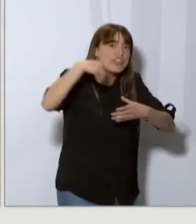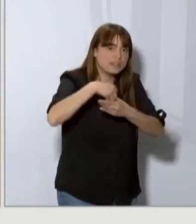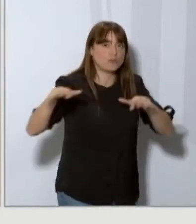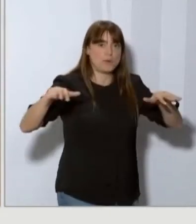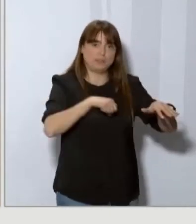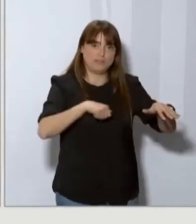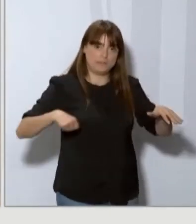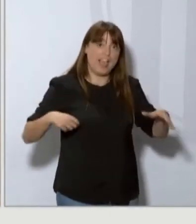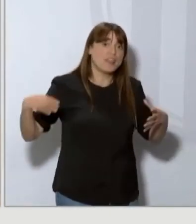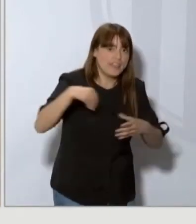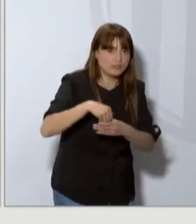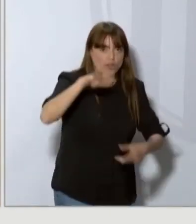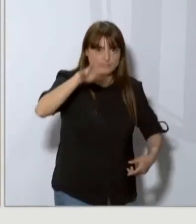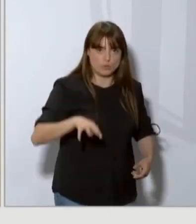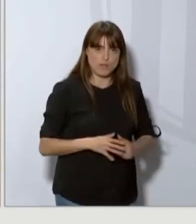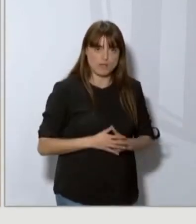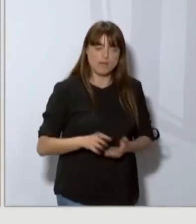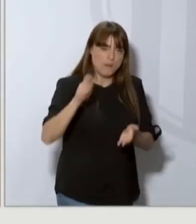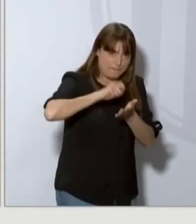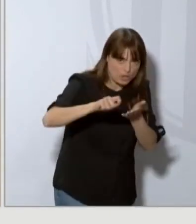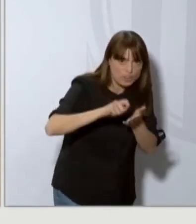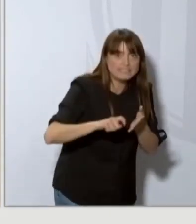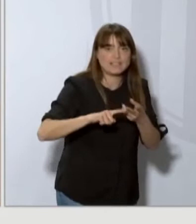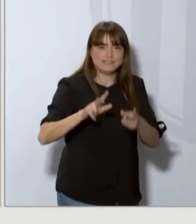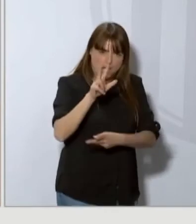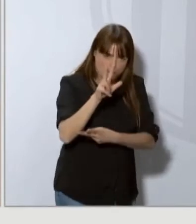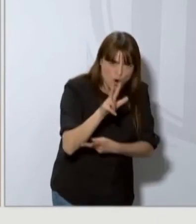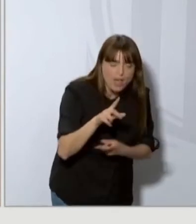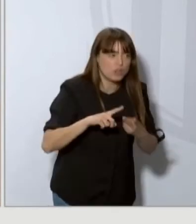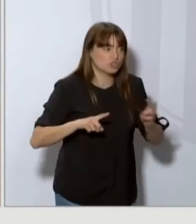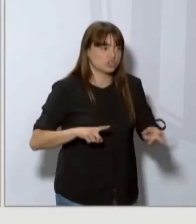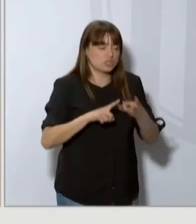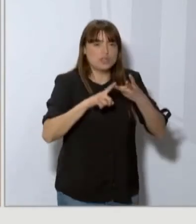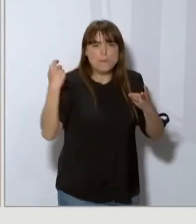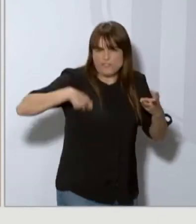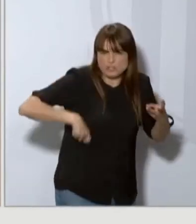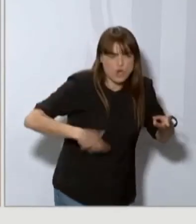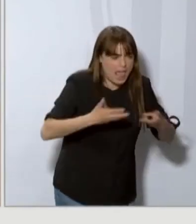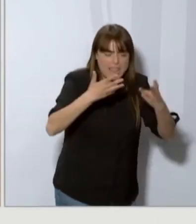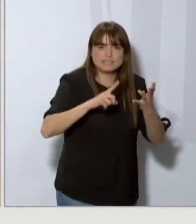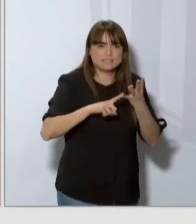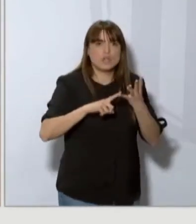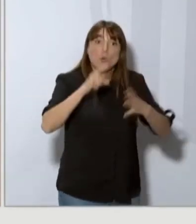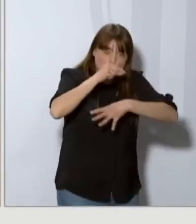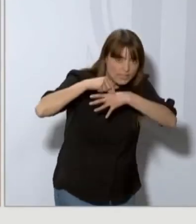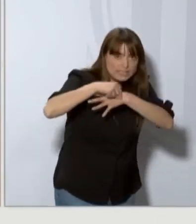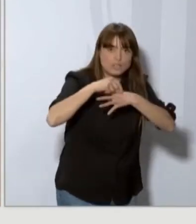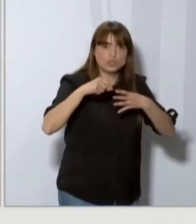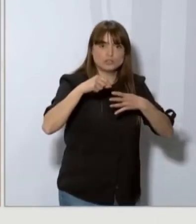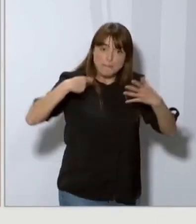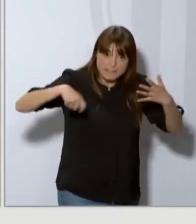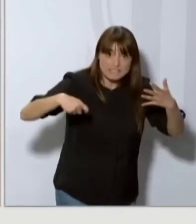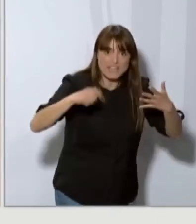en Cataluña, periodistas, profesionales, abogados, han sido espiados con el programario Pegasus. Por lo tanto, es